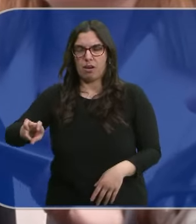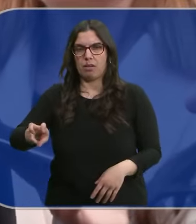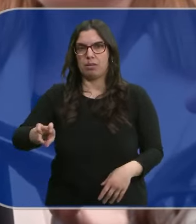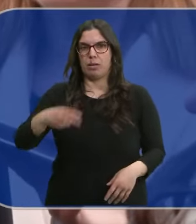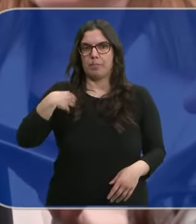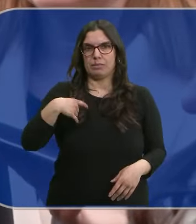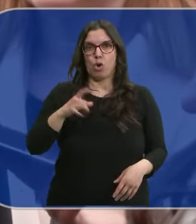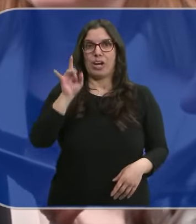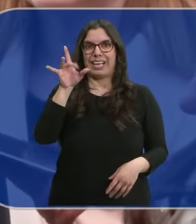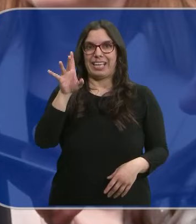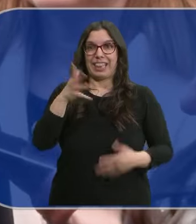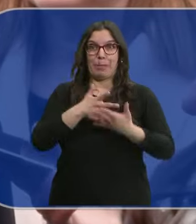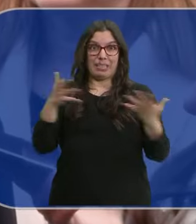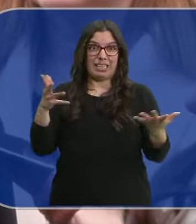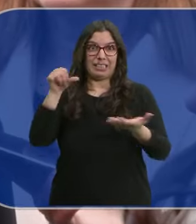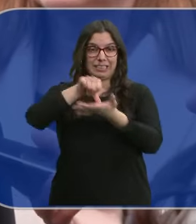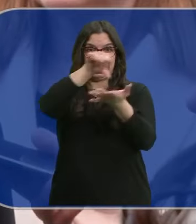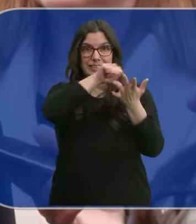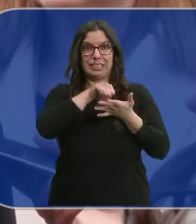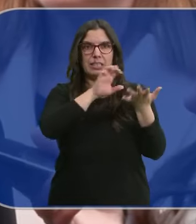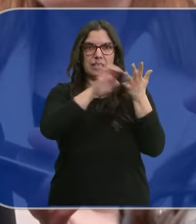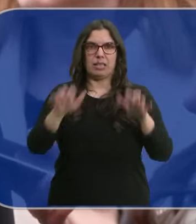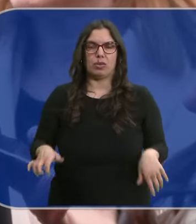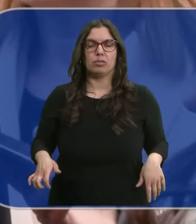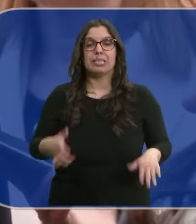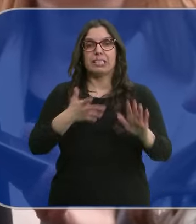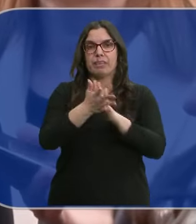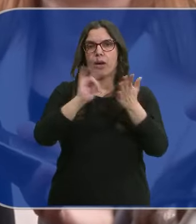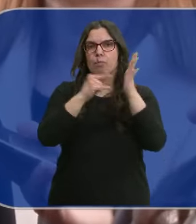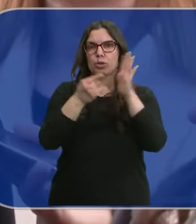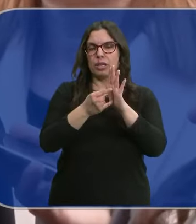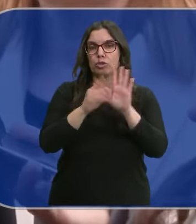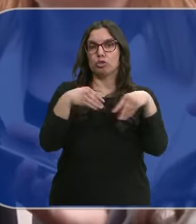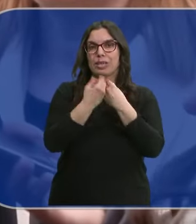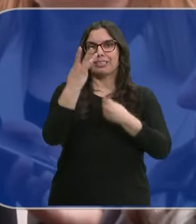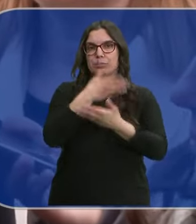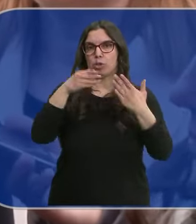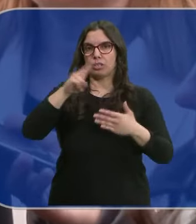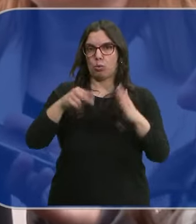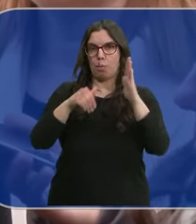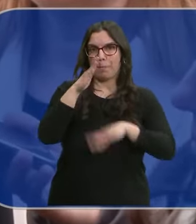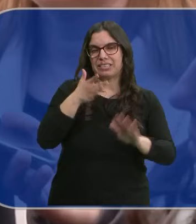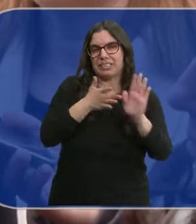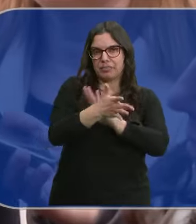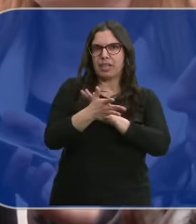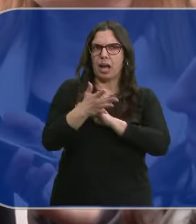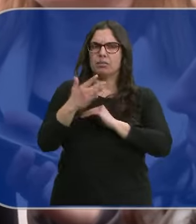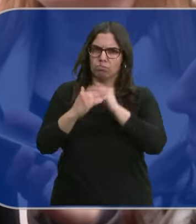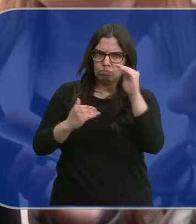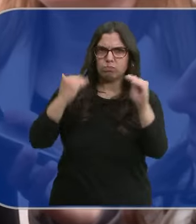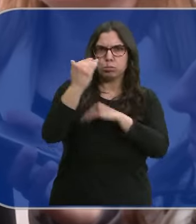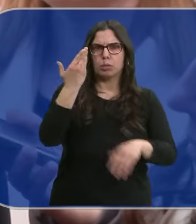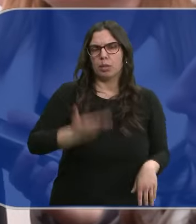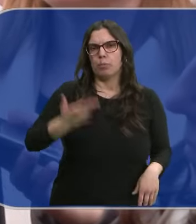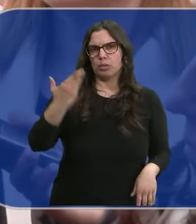15 localidades, las grandes localidades de Castellón. Estamos hablando de un proyecto de más de 3 millones de euros que va, por lo tanto, a suponer un salto también muy